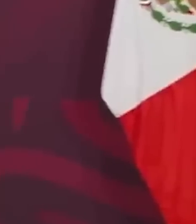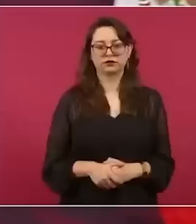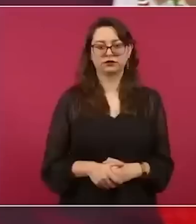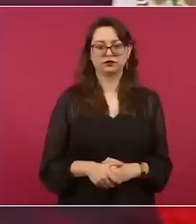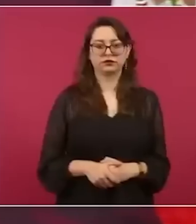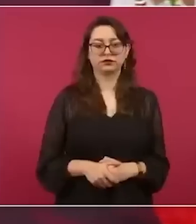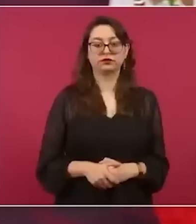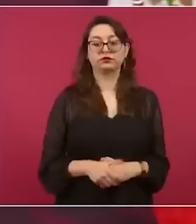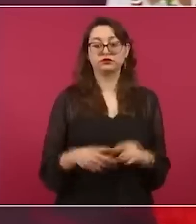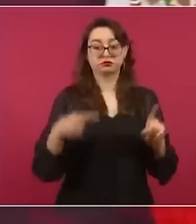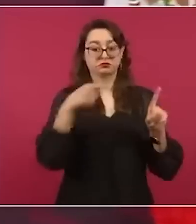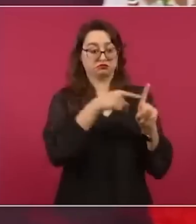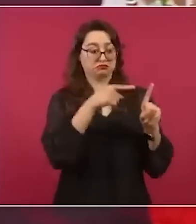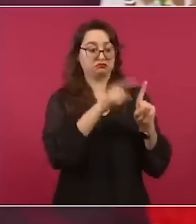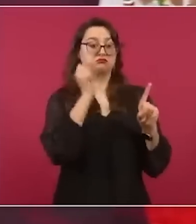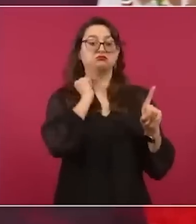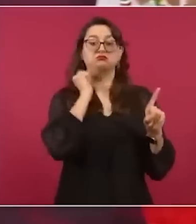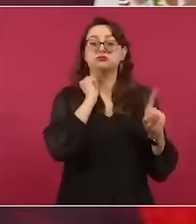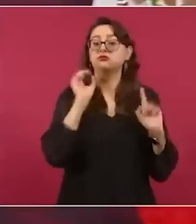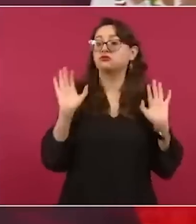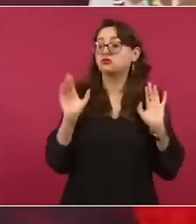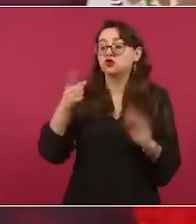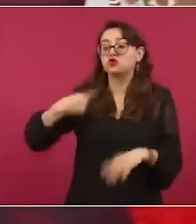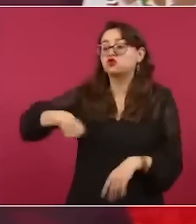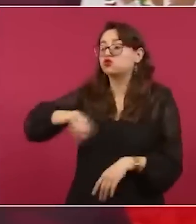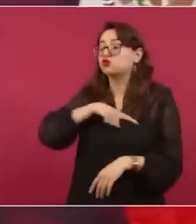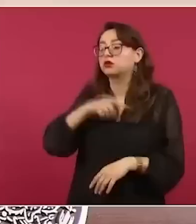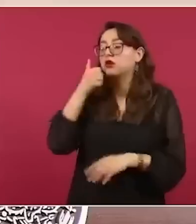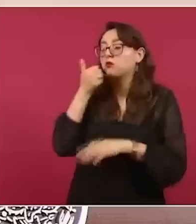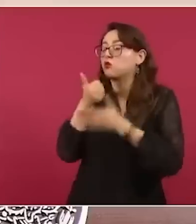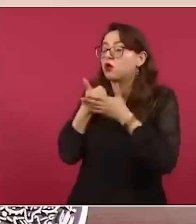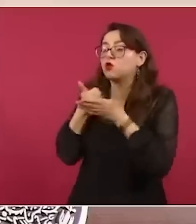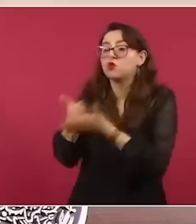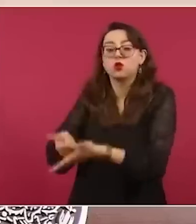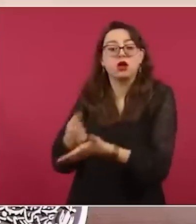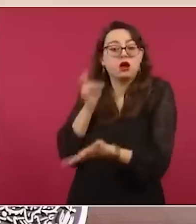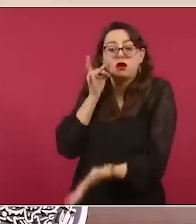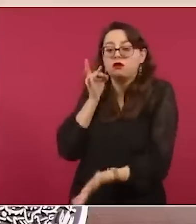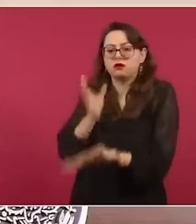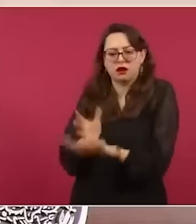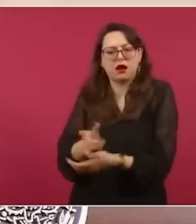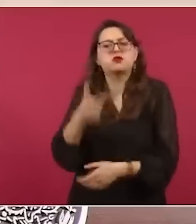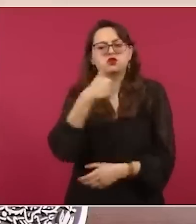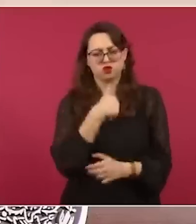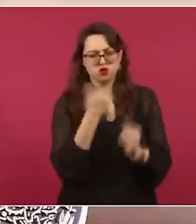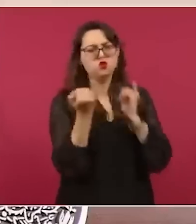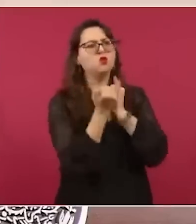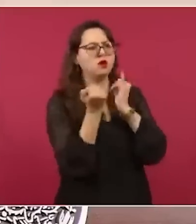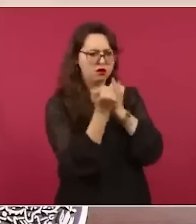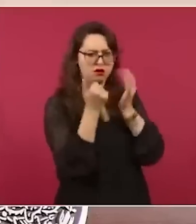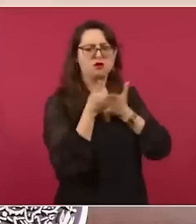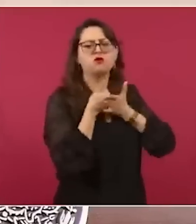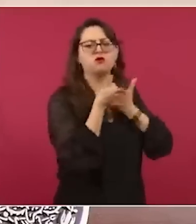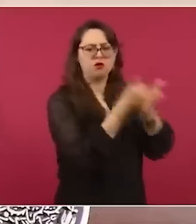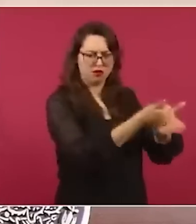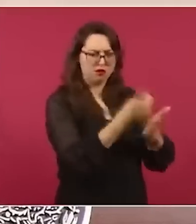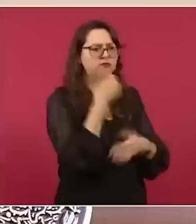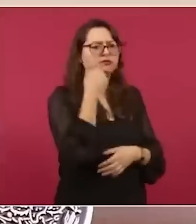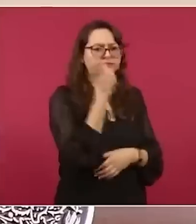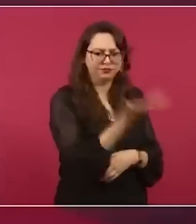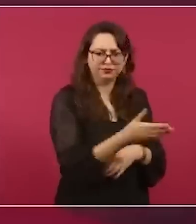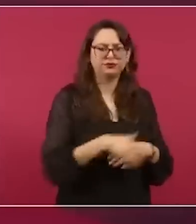nosotros los queremos ayudar, yo los quiero ayudar, pero vamos